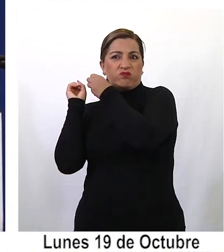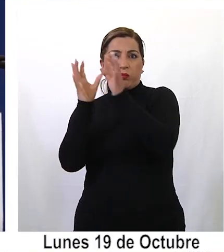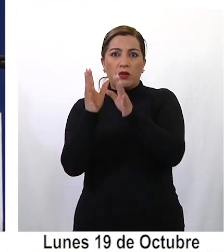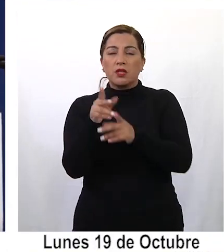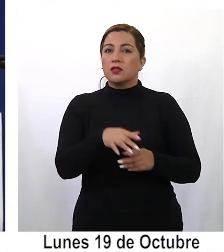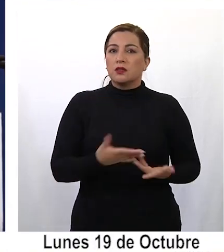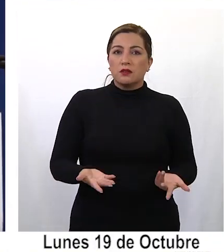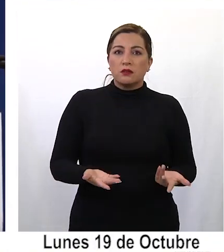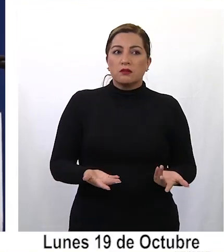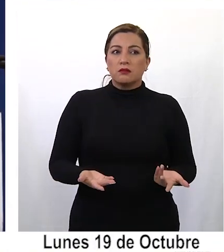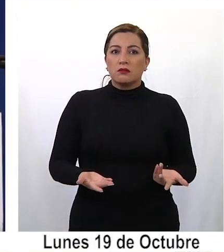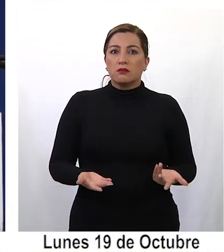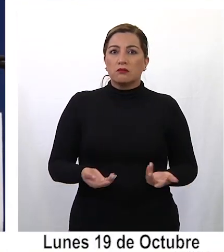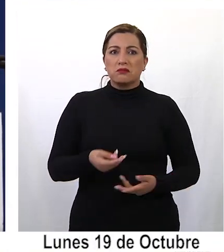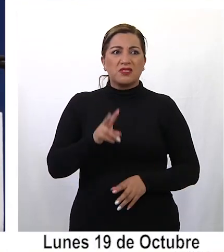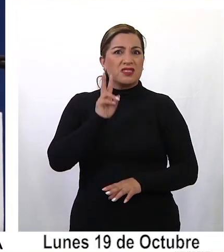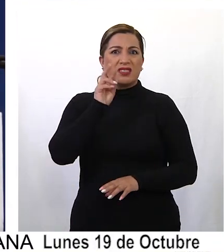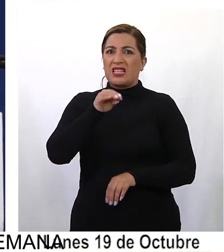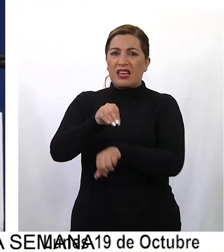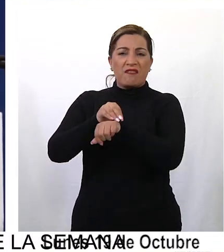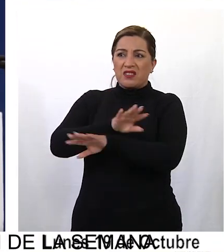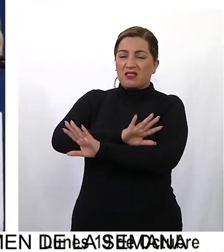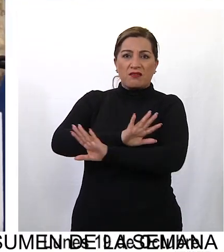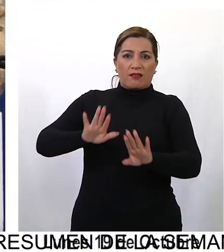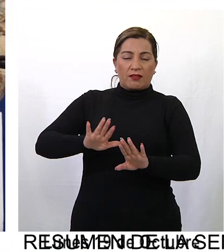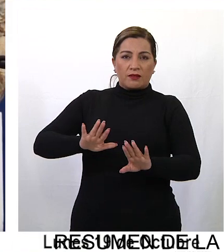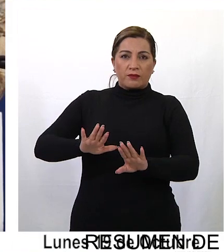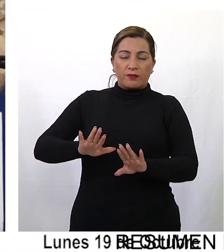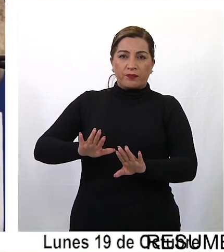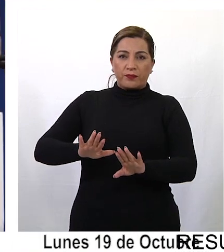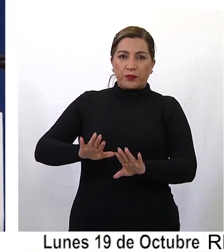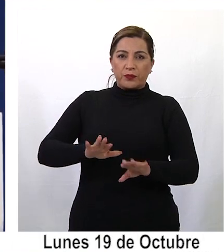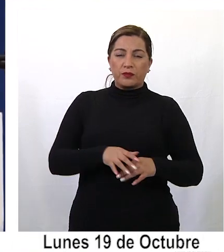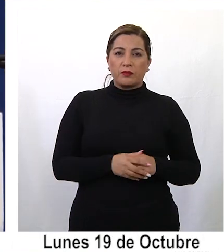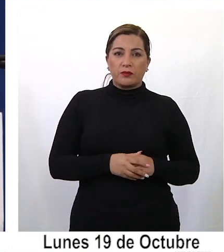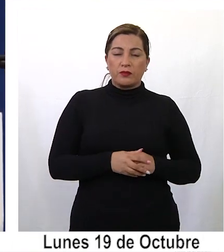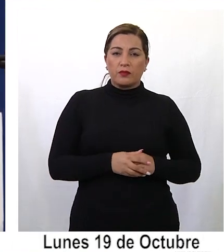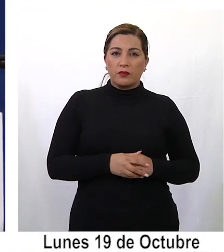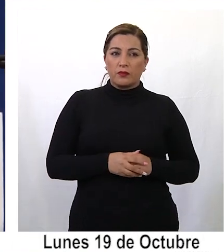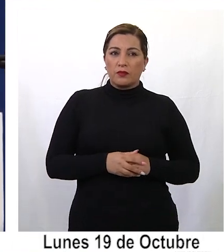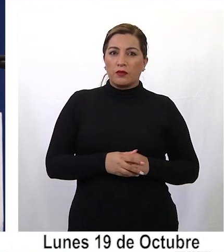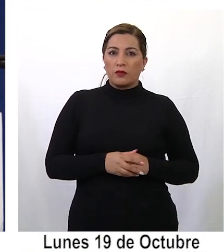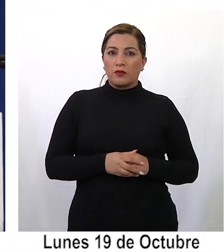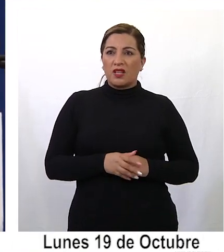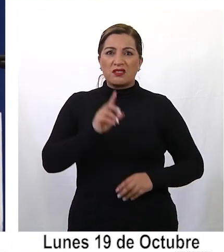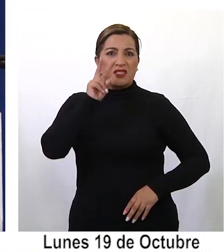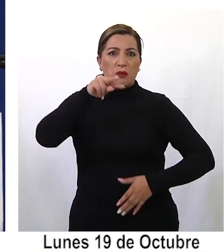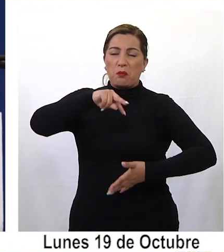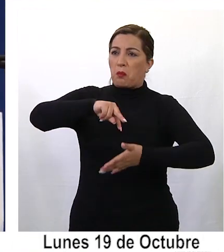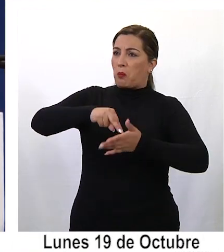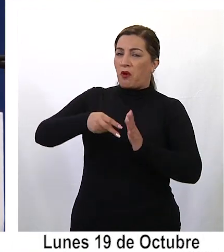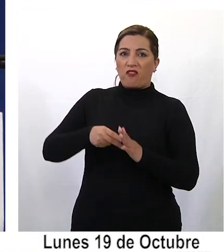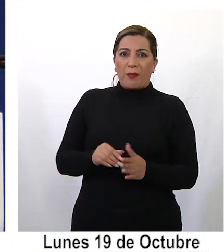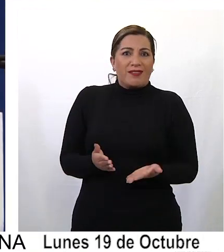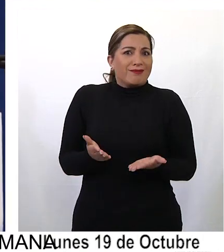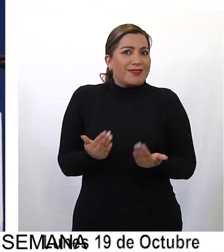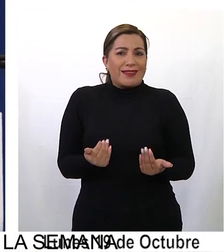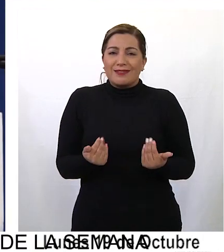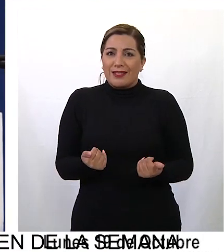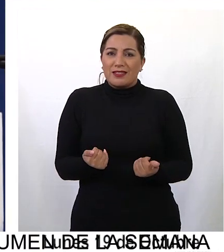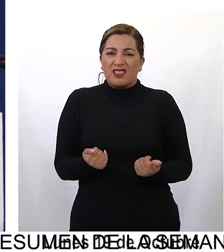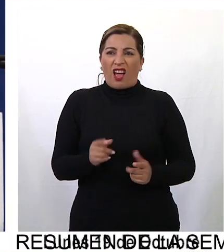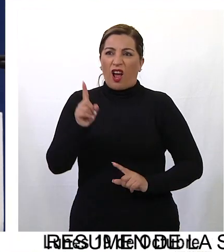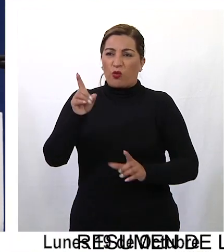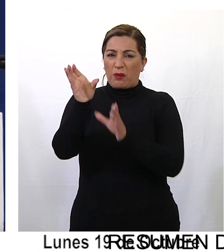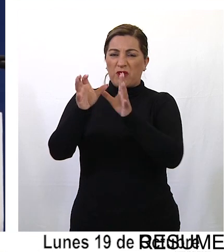premeditación, ni ninguna acción que ameritase la acción